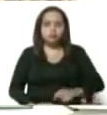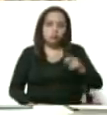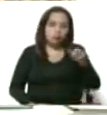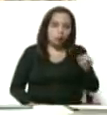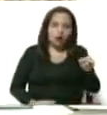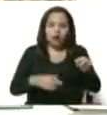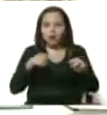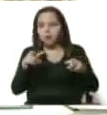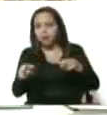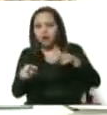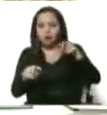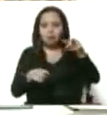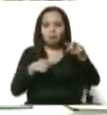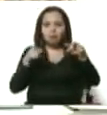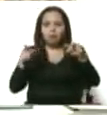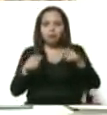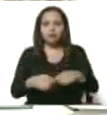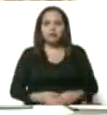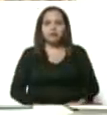sea por allá.